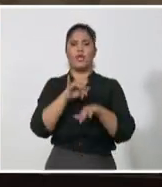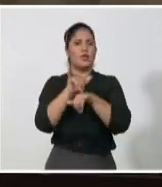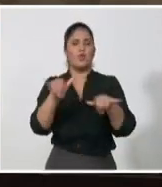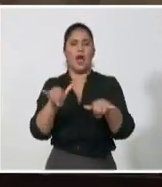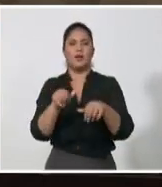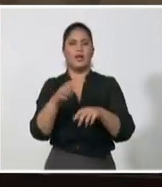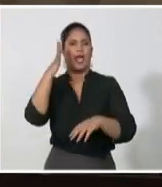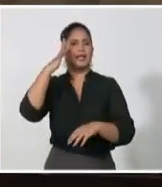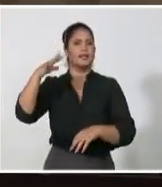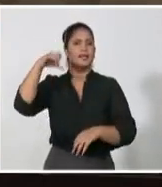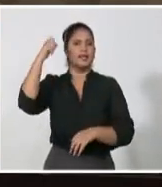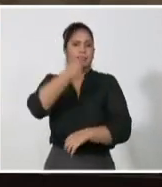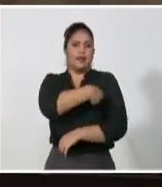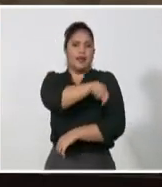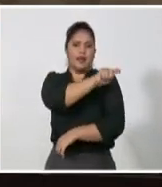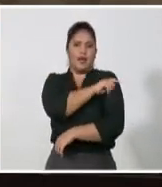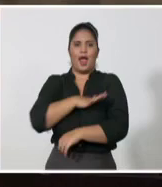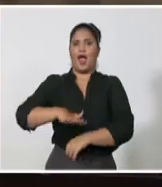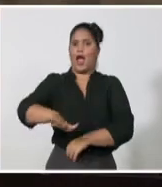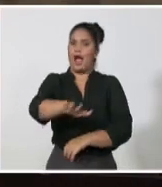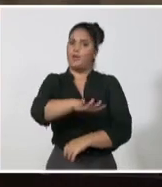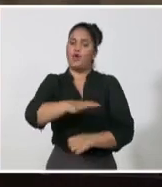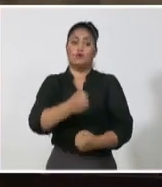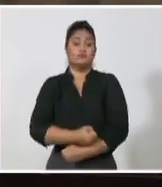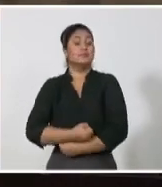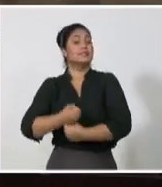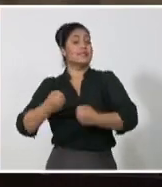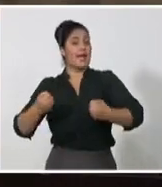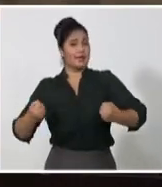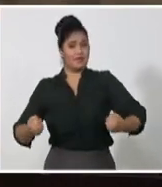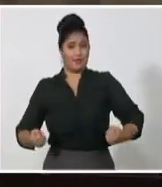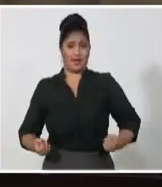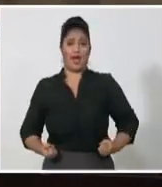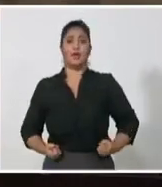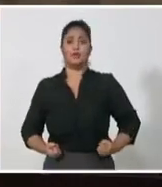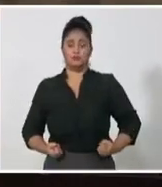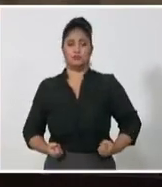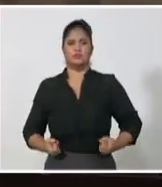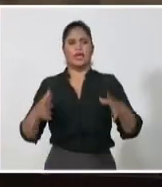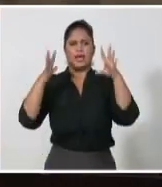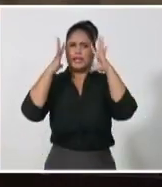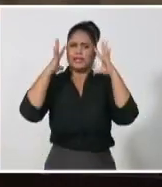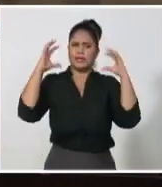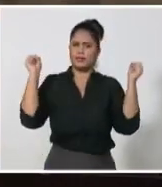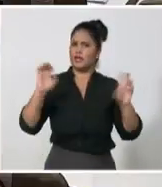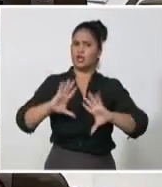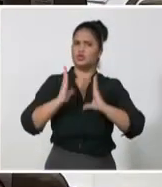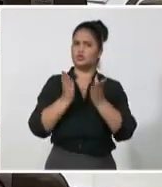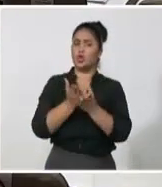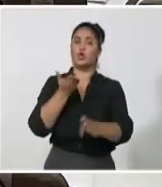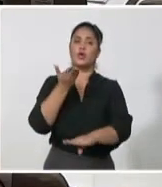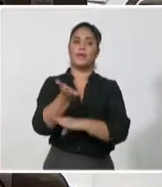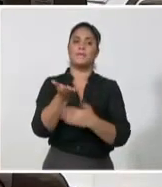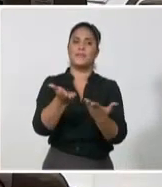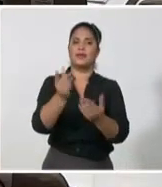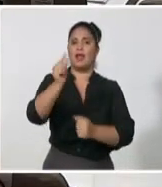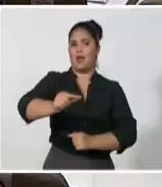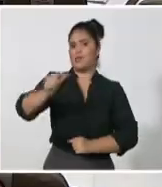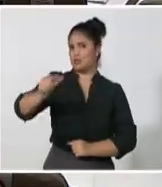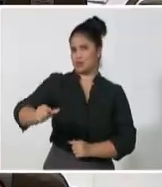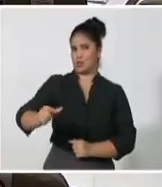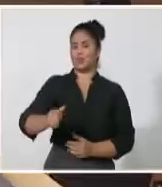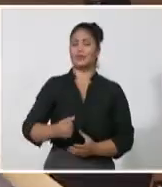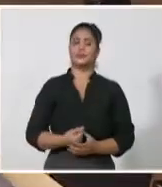cualquier cosa para ser consecuentes con lo que decimos y le pedimos a los demás. La Comisión de Temas